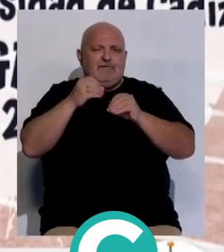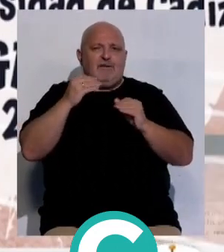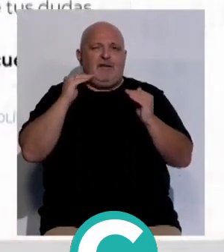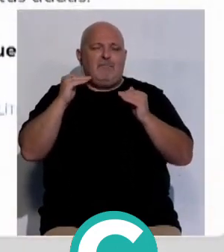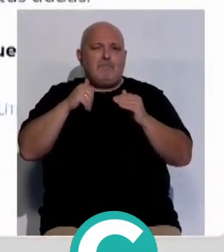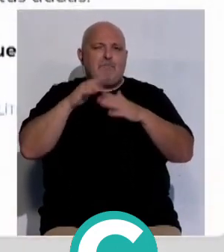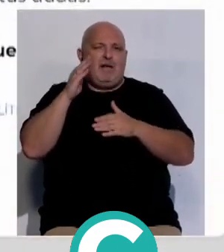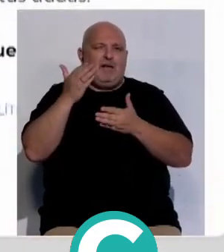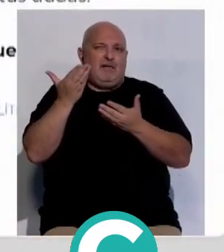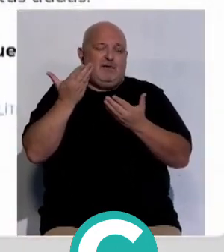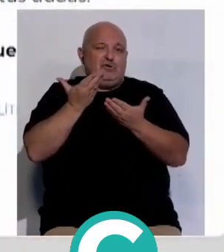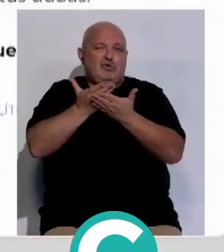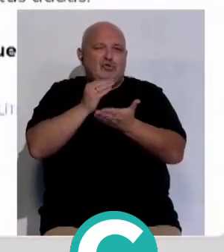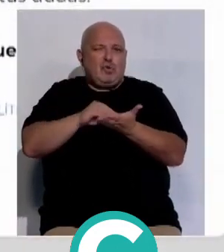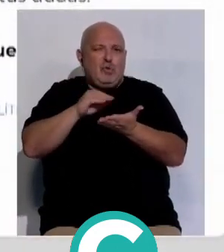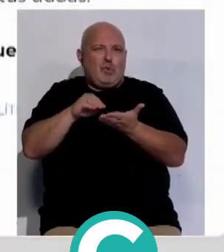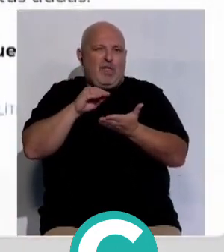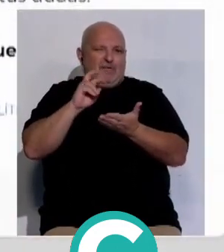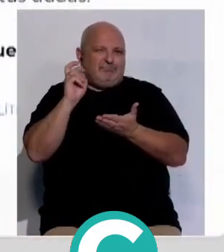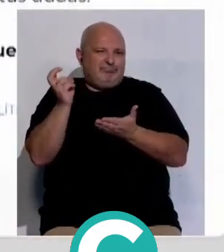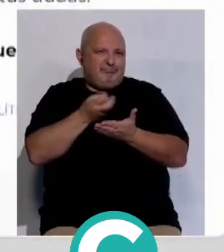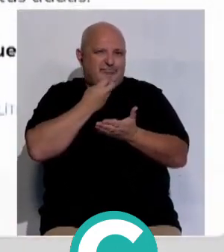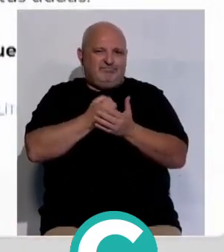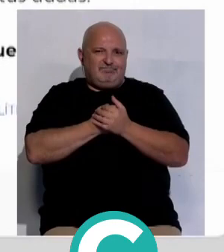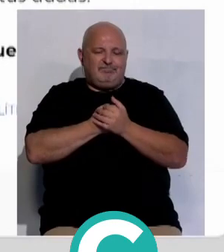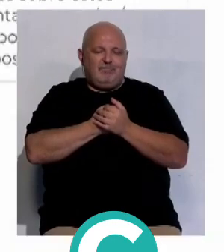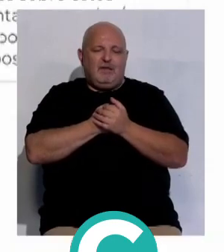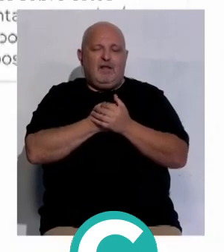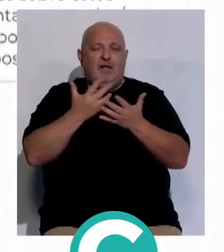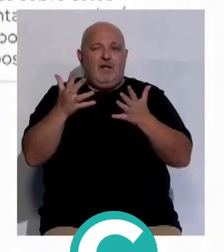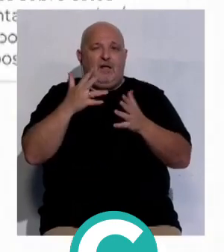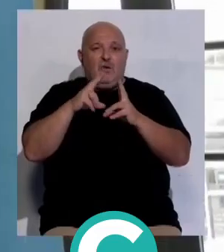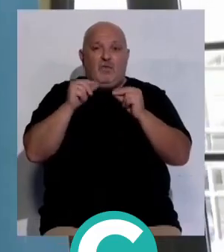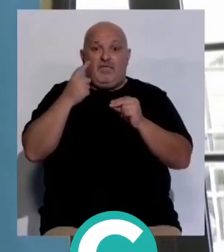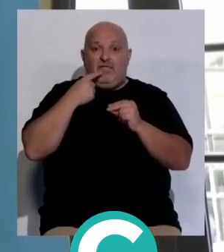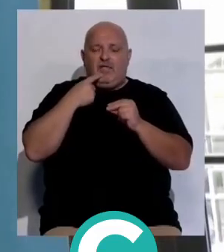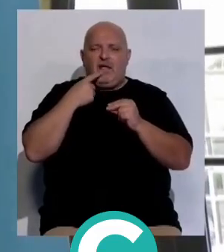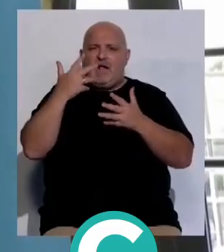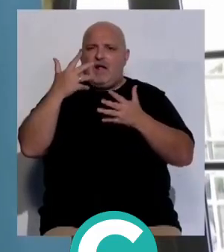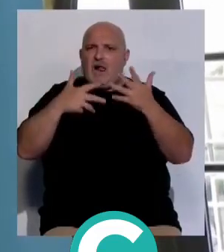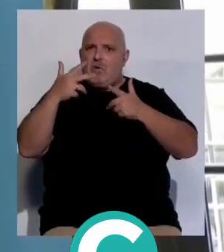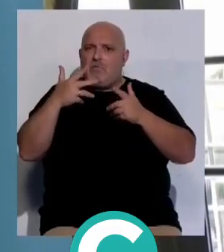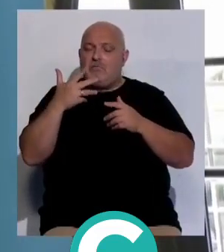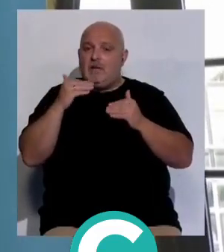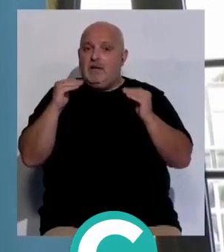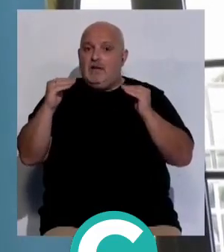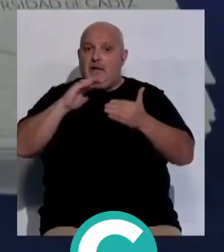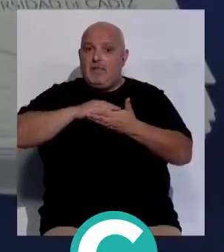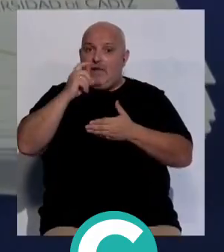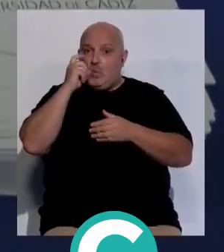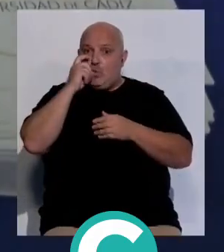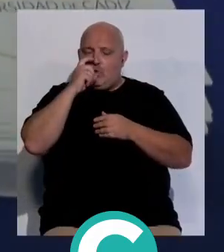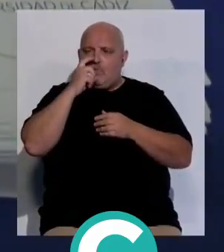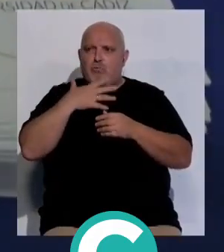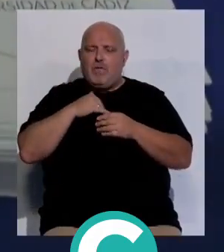periodo de mayor demanda de solicitudes e interacciones. Según estimaciones de la propia UCA, se calcula que durante este mes de junio